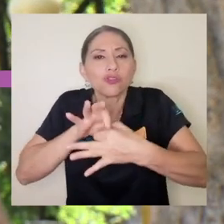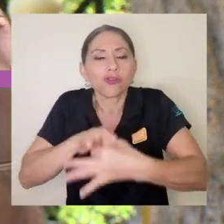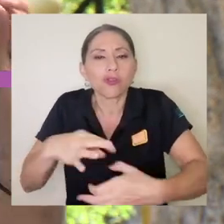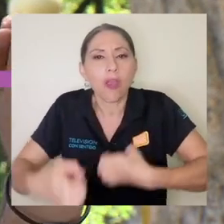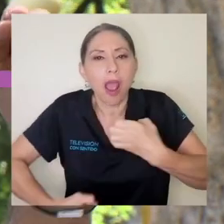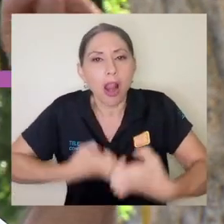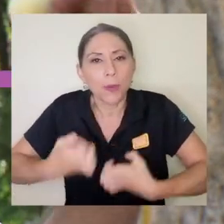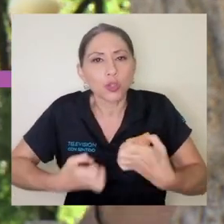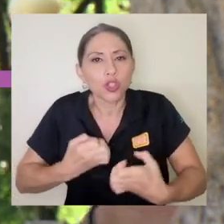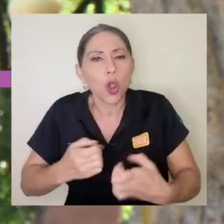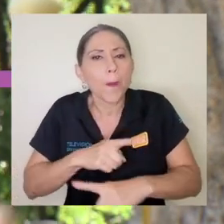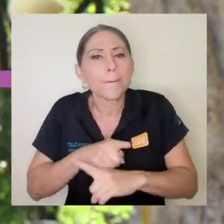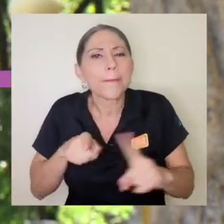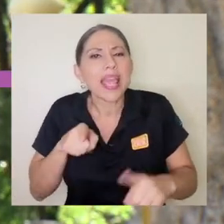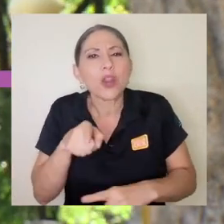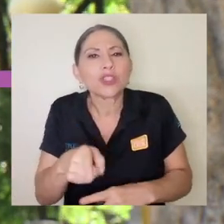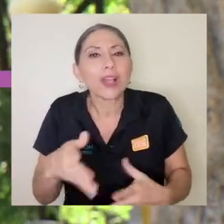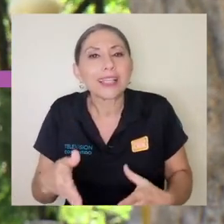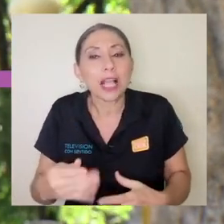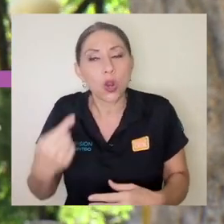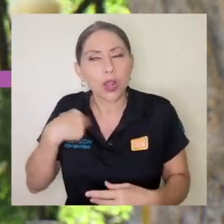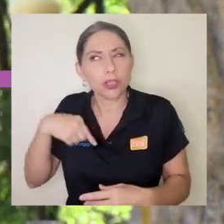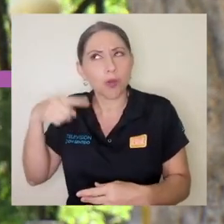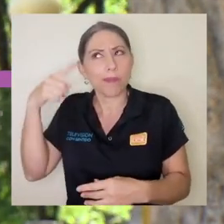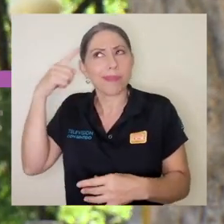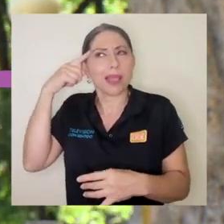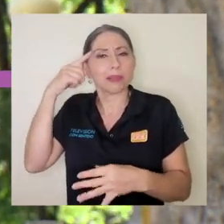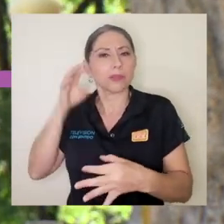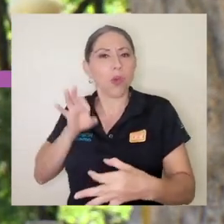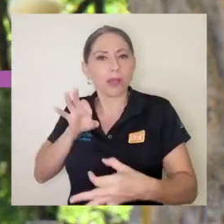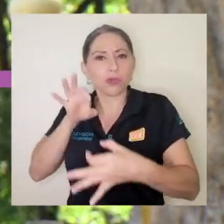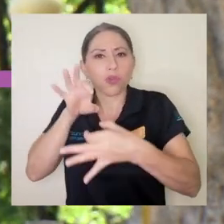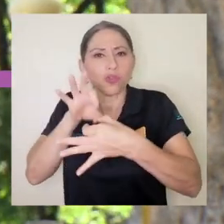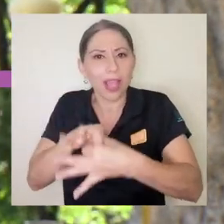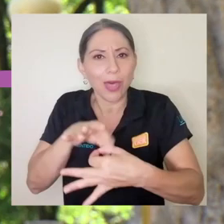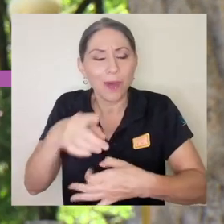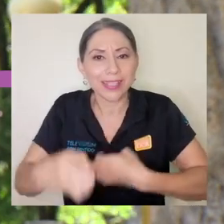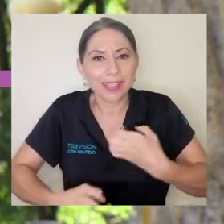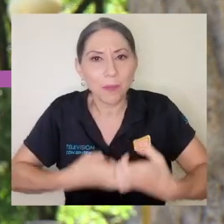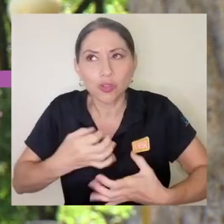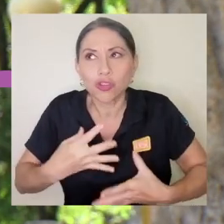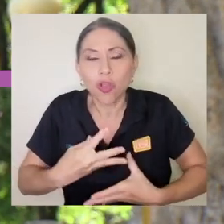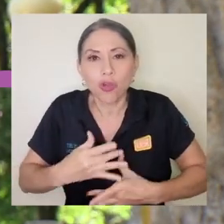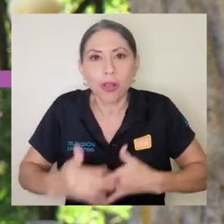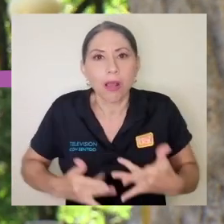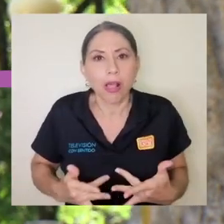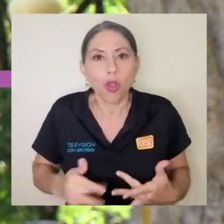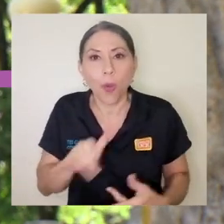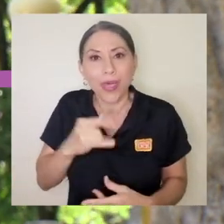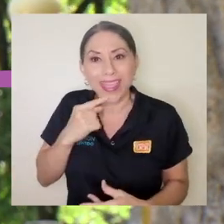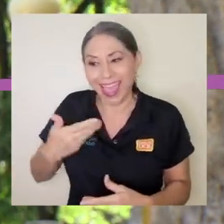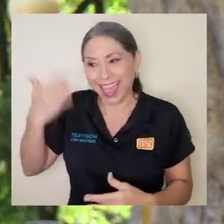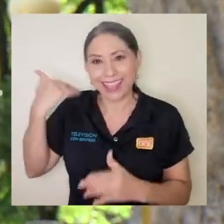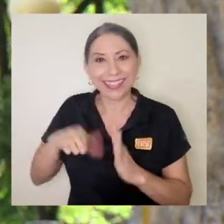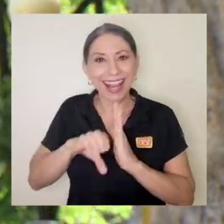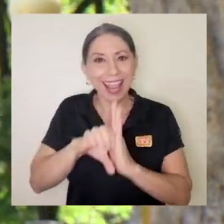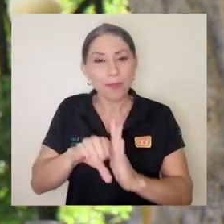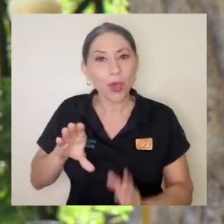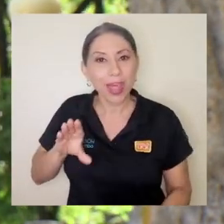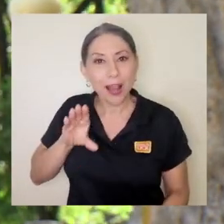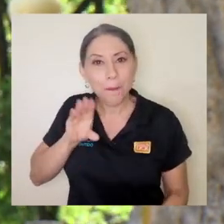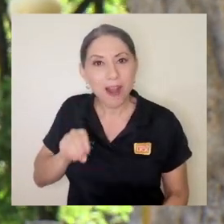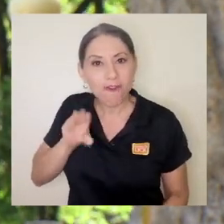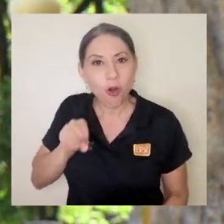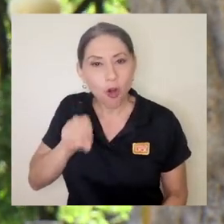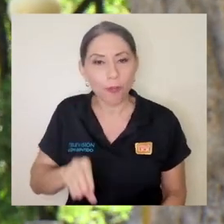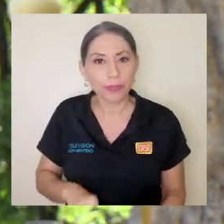está asociado a la emoción pero es esta parte de lo que yo pienso asociado a la emoción. Entonces, como el